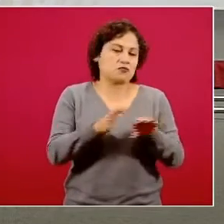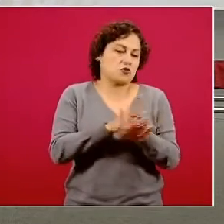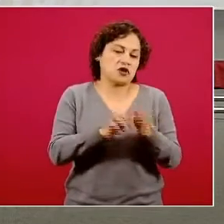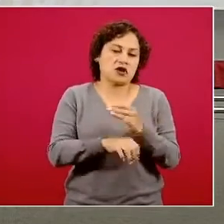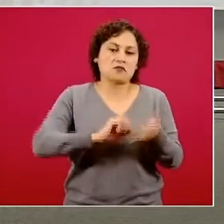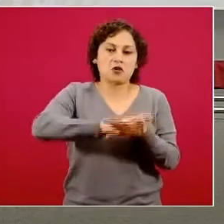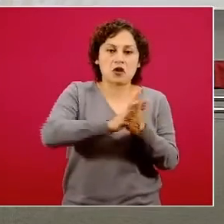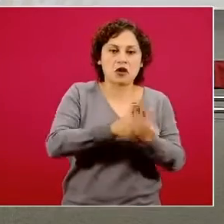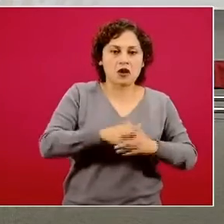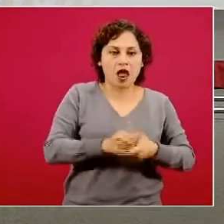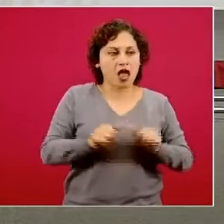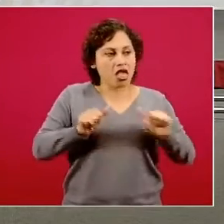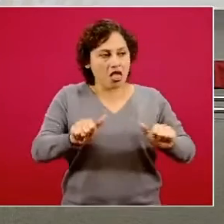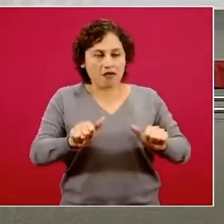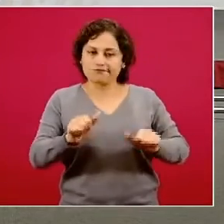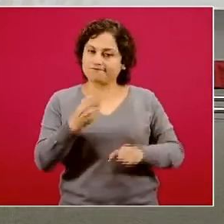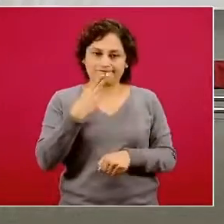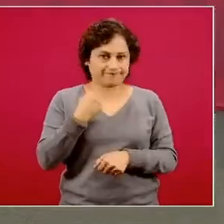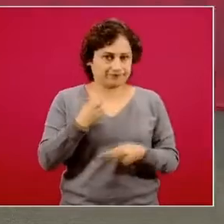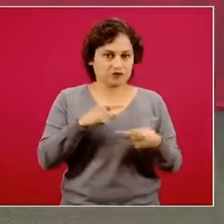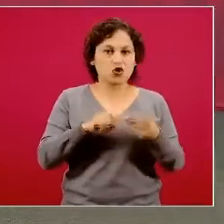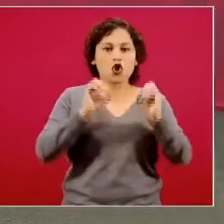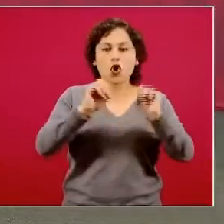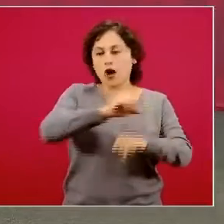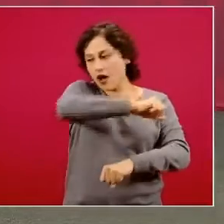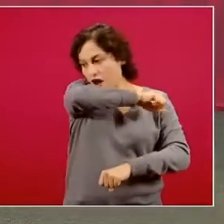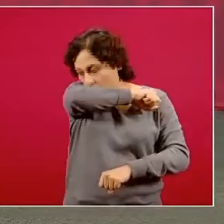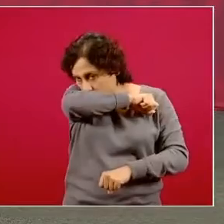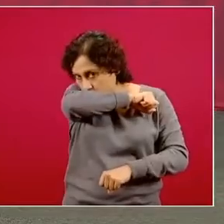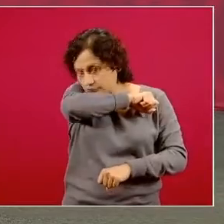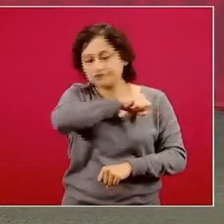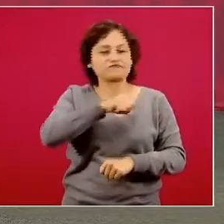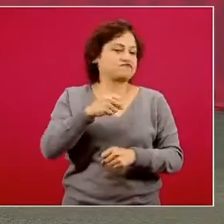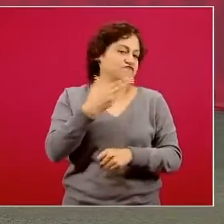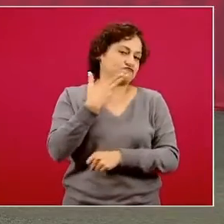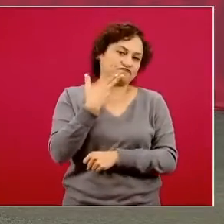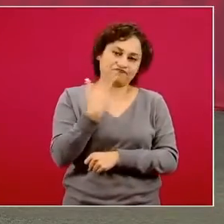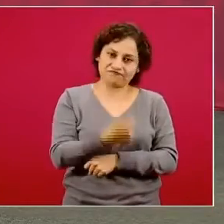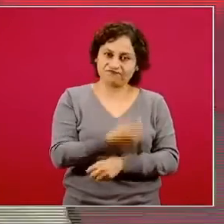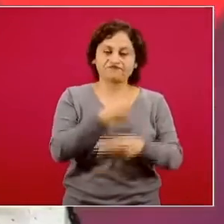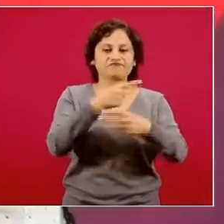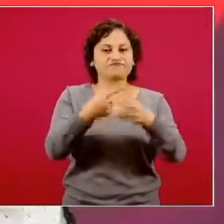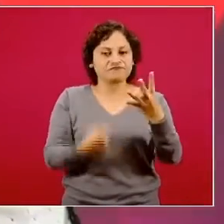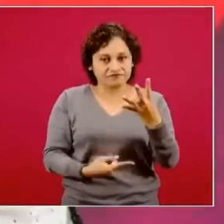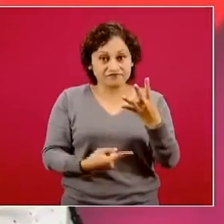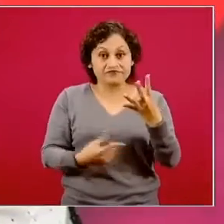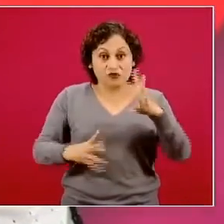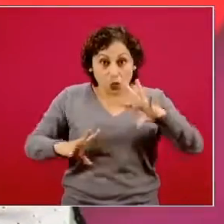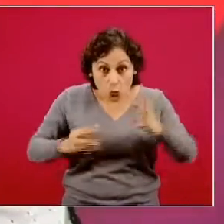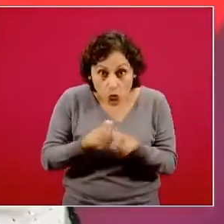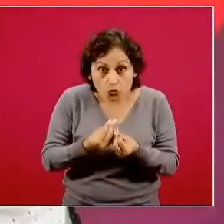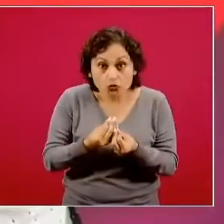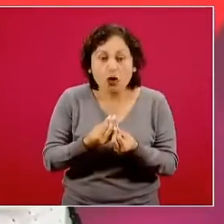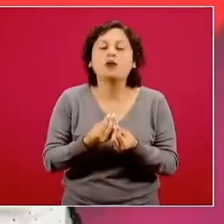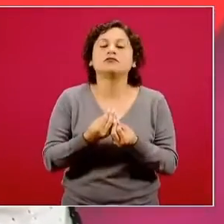ni el estornudo de etiqueta nada más, ni el cubrebocas nada más, sino hay que usarlo todo, hay que hacerlo todo en conjunto